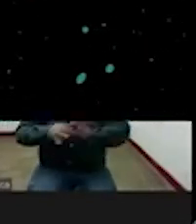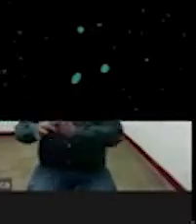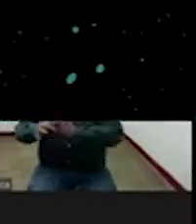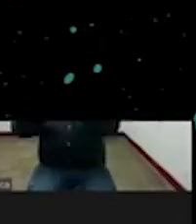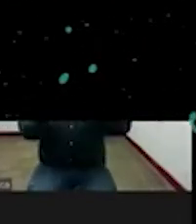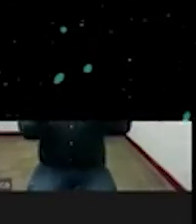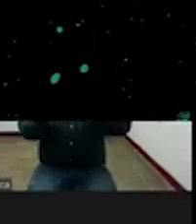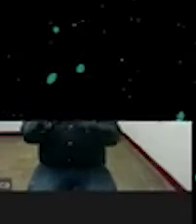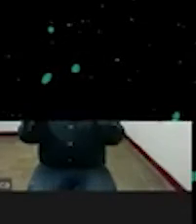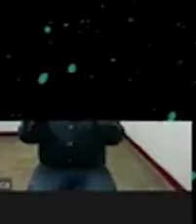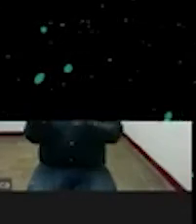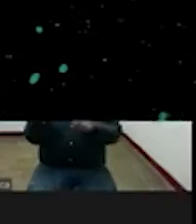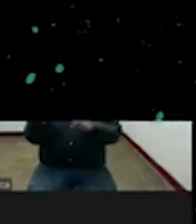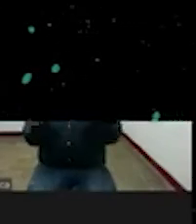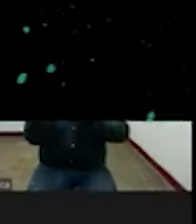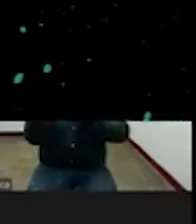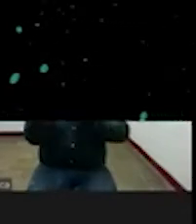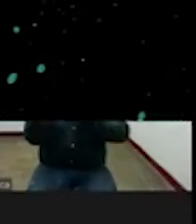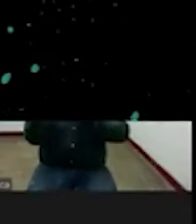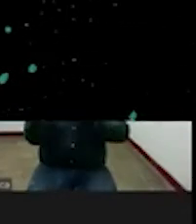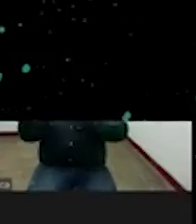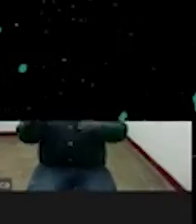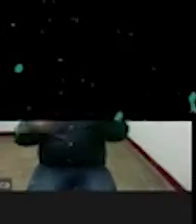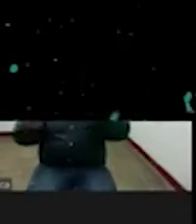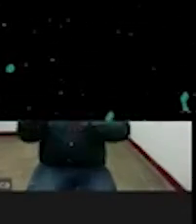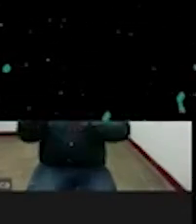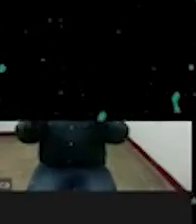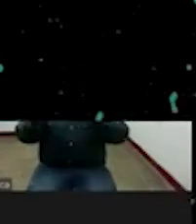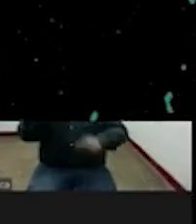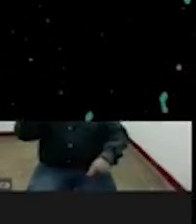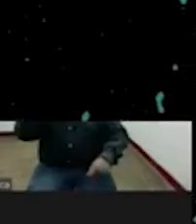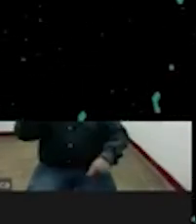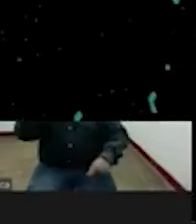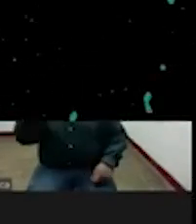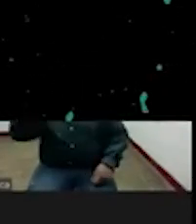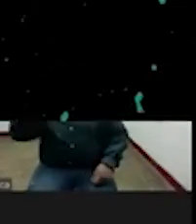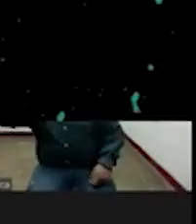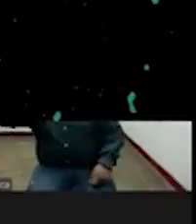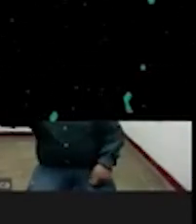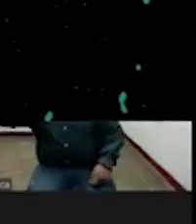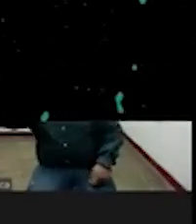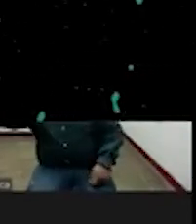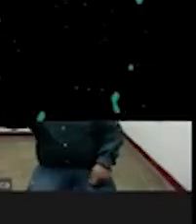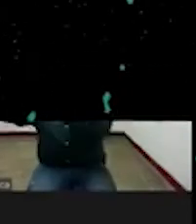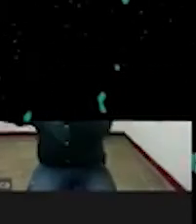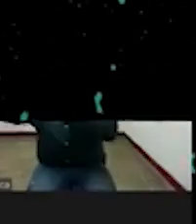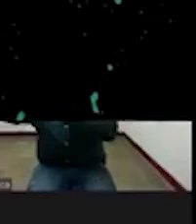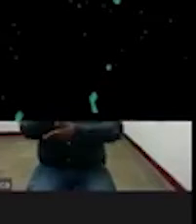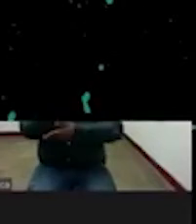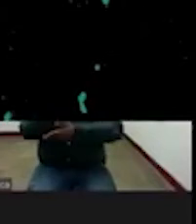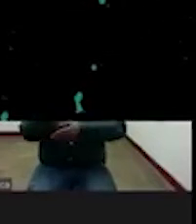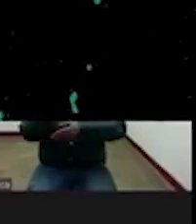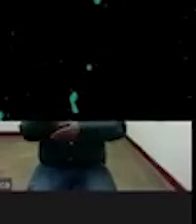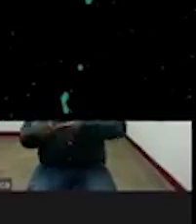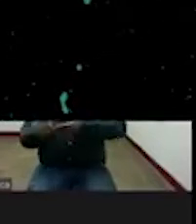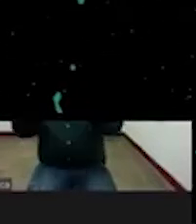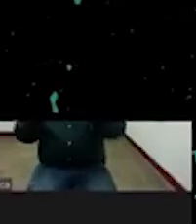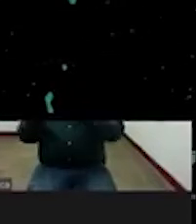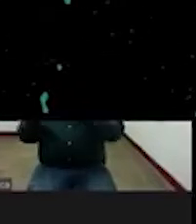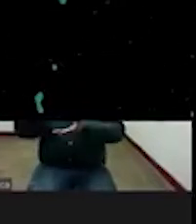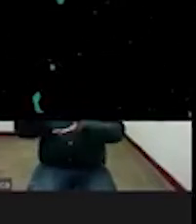atlántico porque venía de europa hacia el áfrica del áfrica nuevamente se regresaba hacia